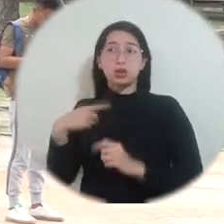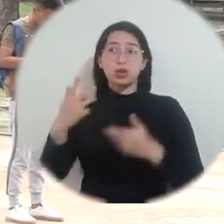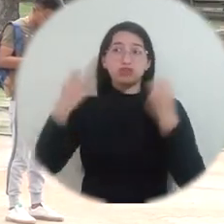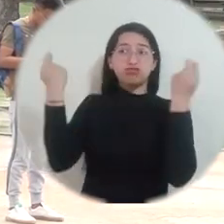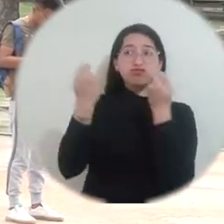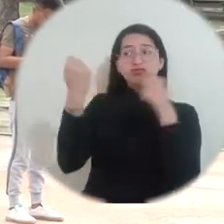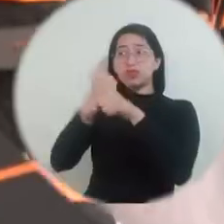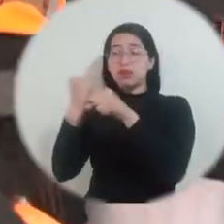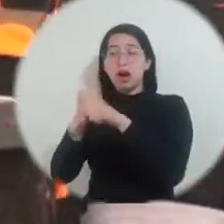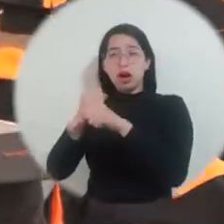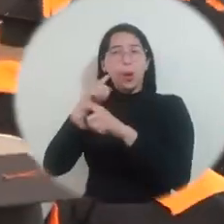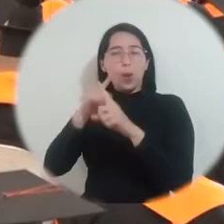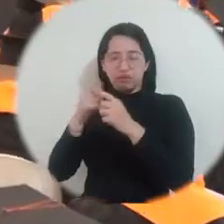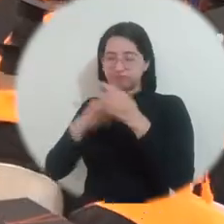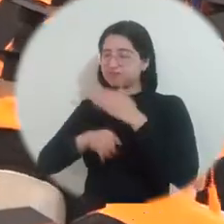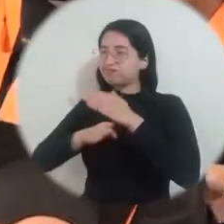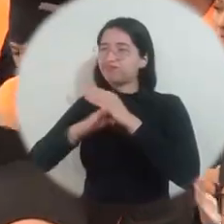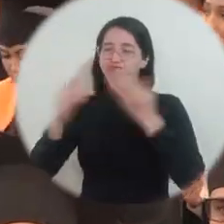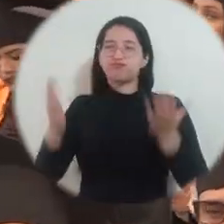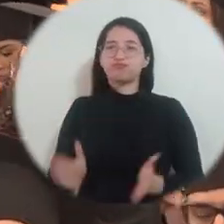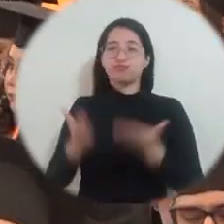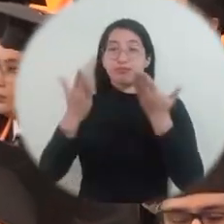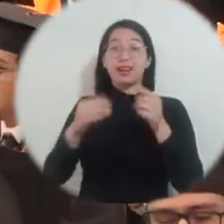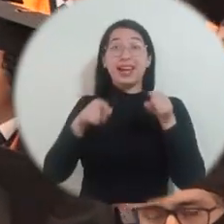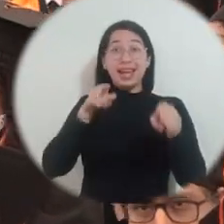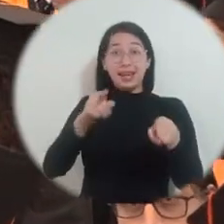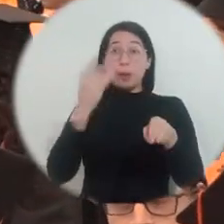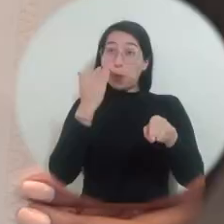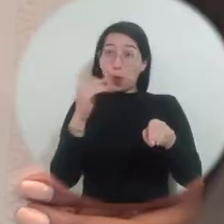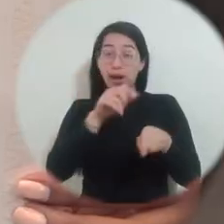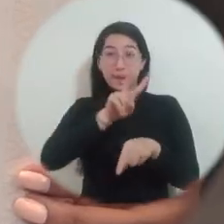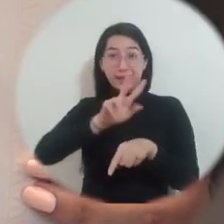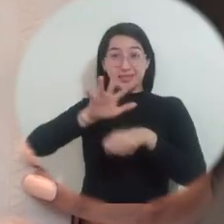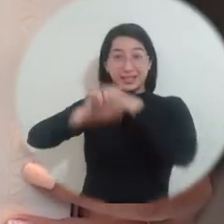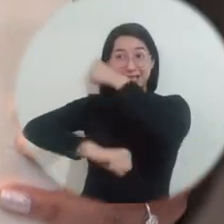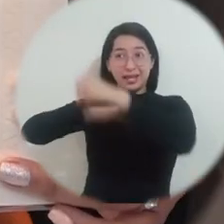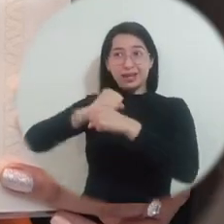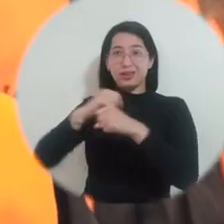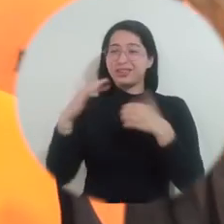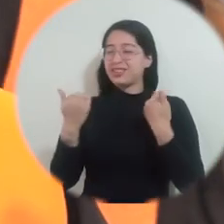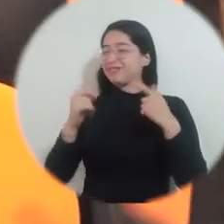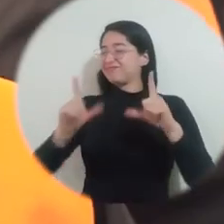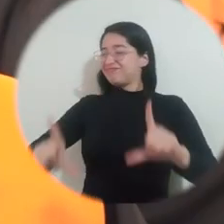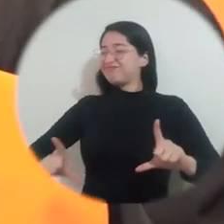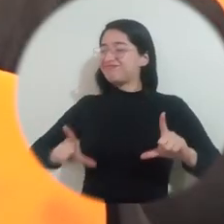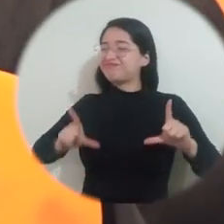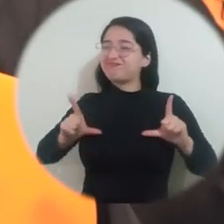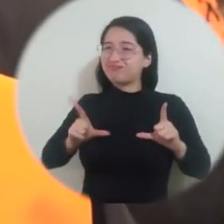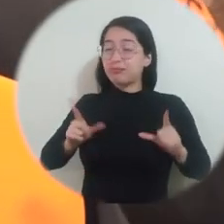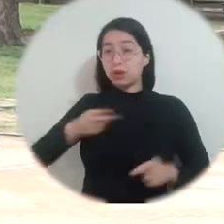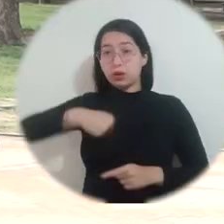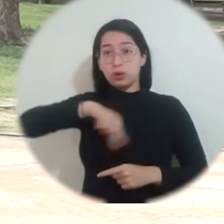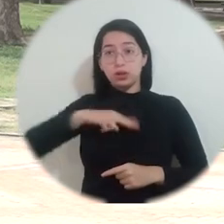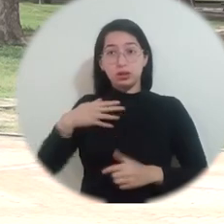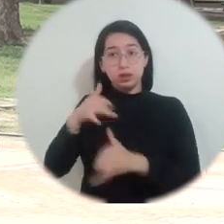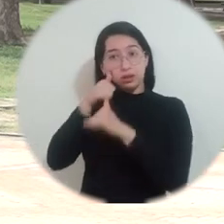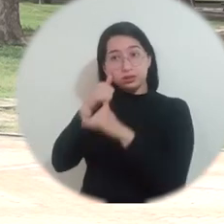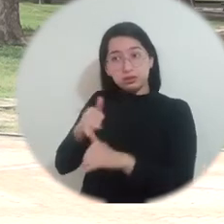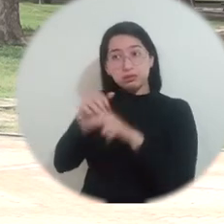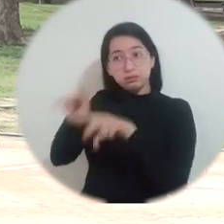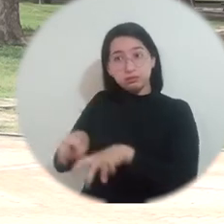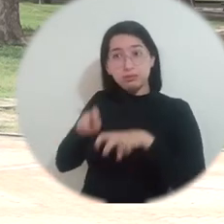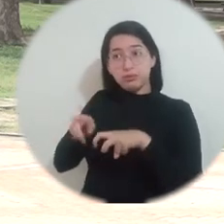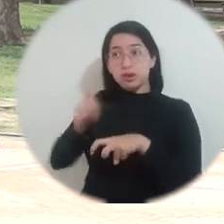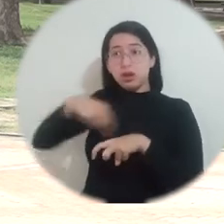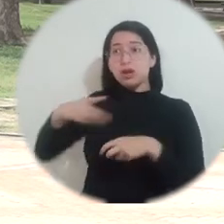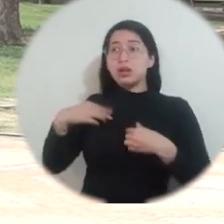mercado laboral. Esta samaria de nacimiento logró a sus 25 años uno de sus más grandes sueños. Nosotros los ingenieros